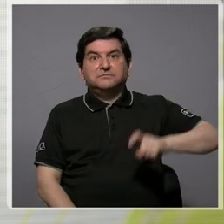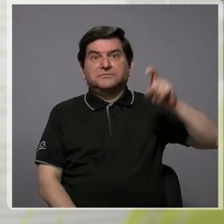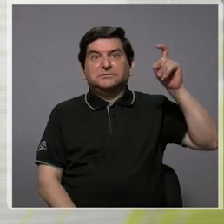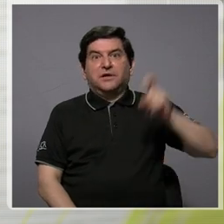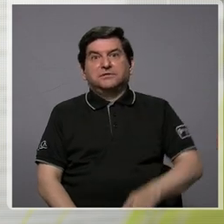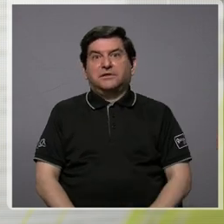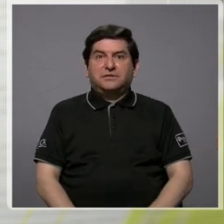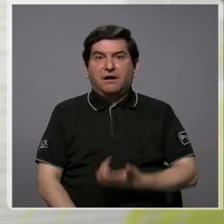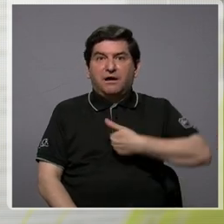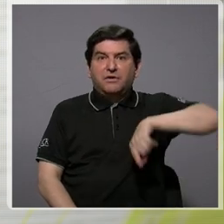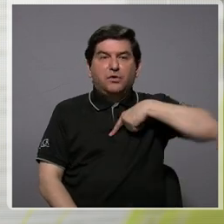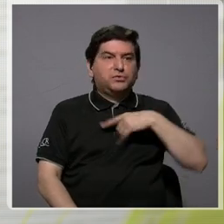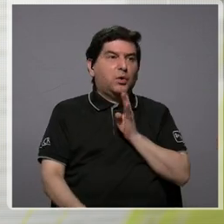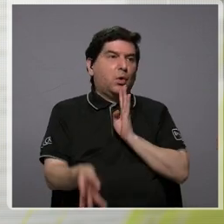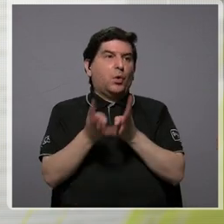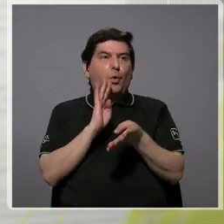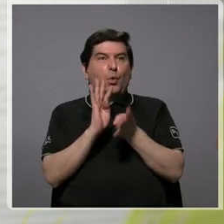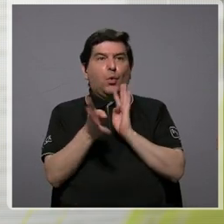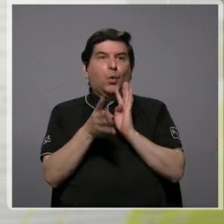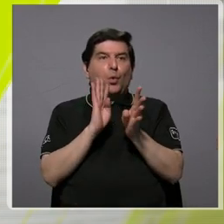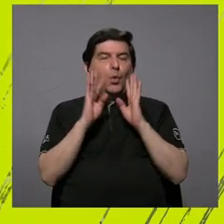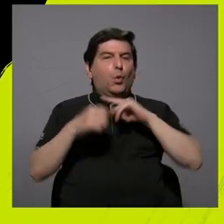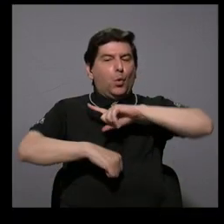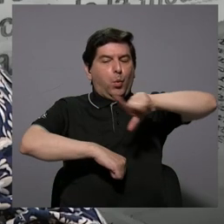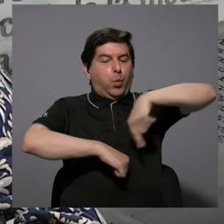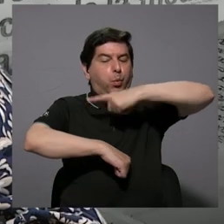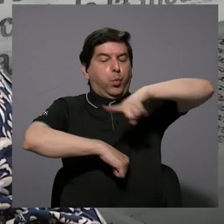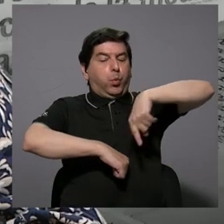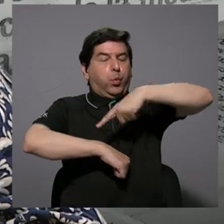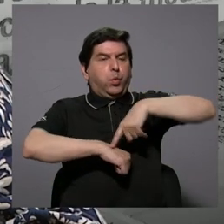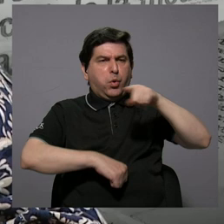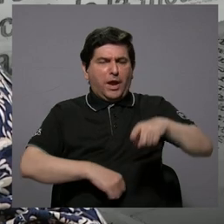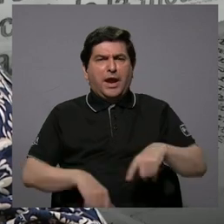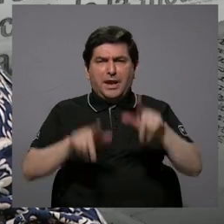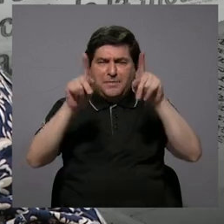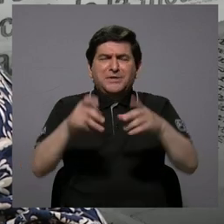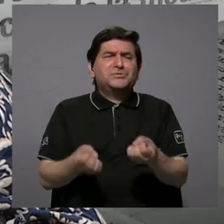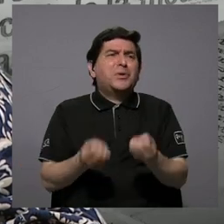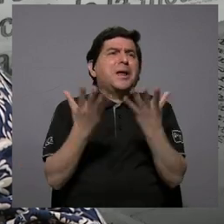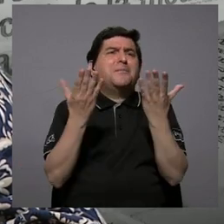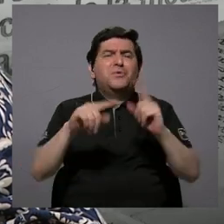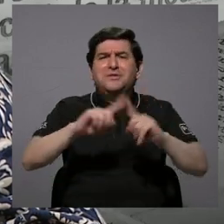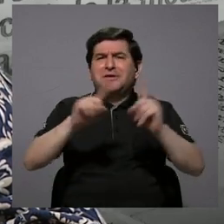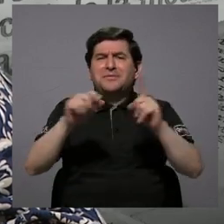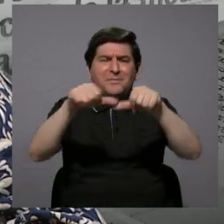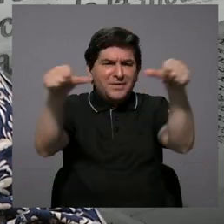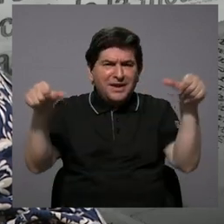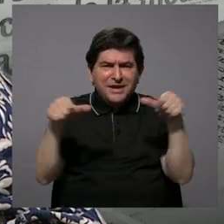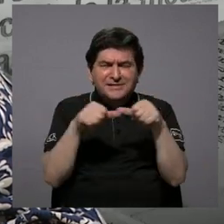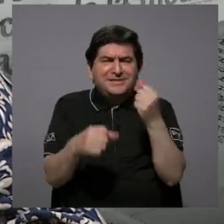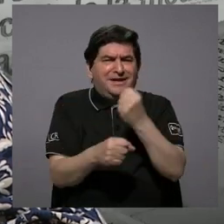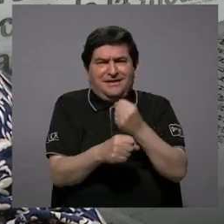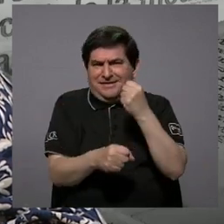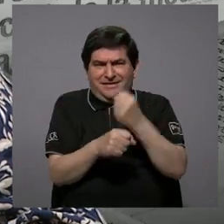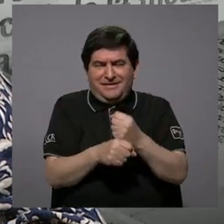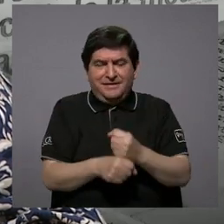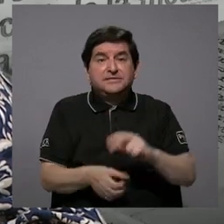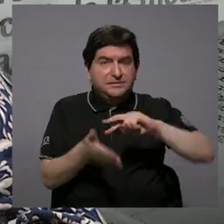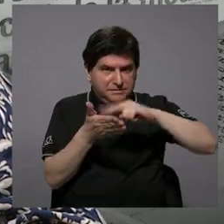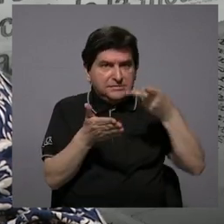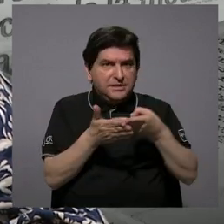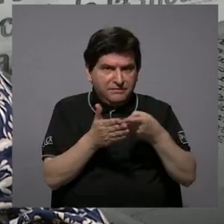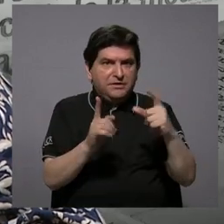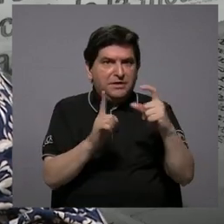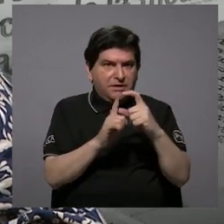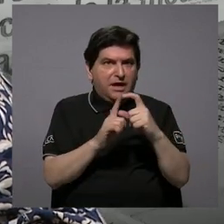hablar mucho rato, muchas horas, porque fue un hombre polifacético en toda la dimensión de esa palabra